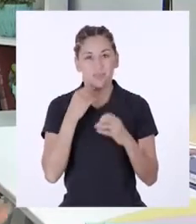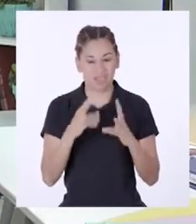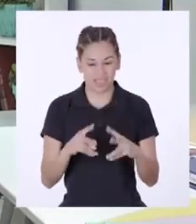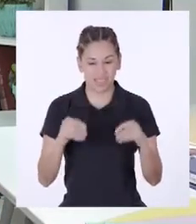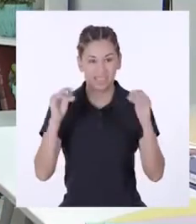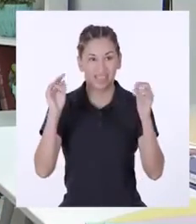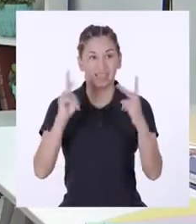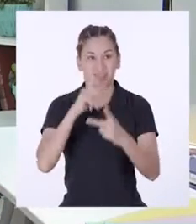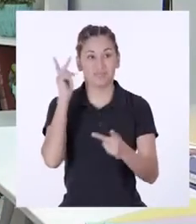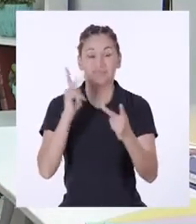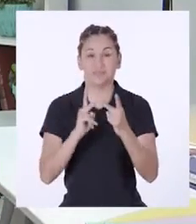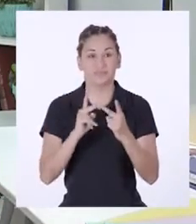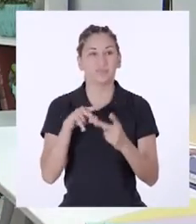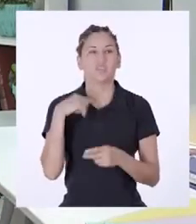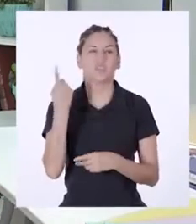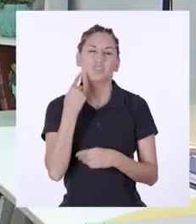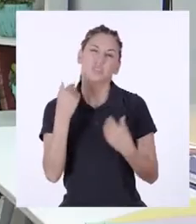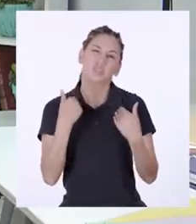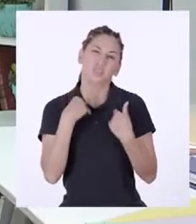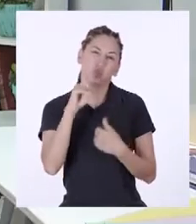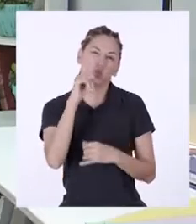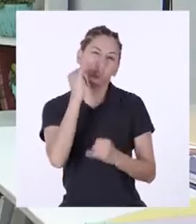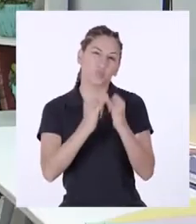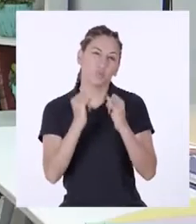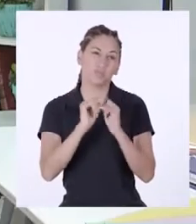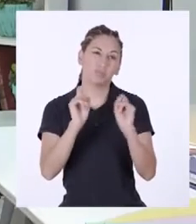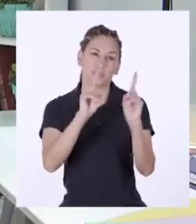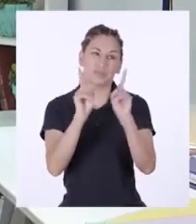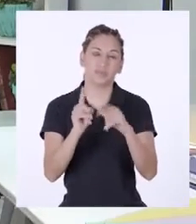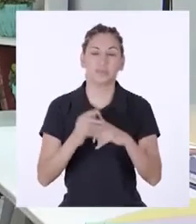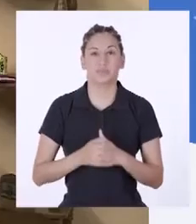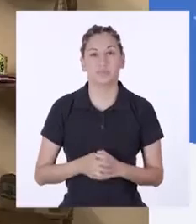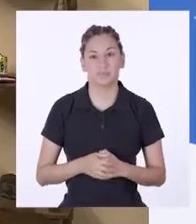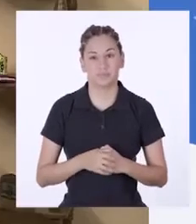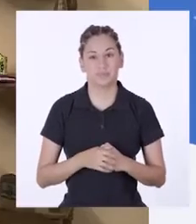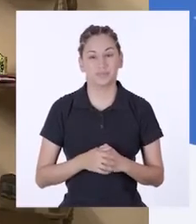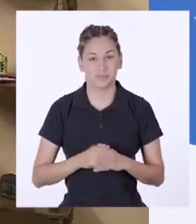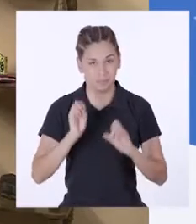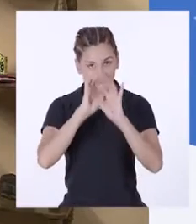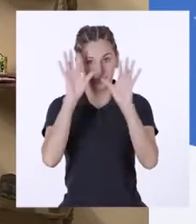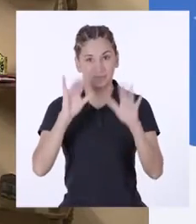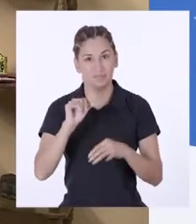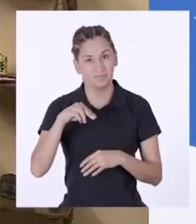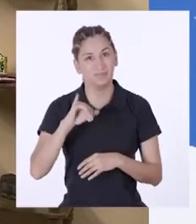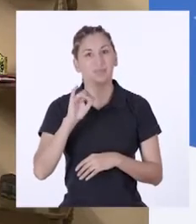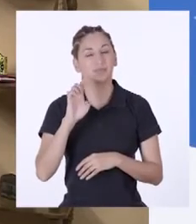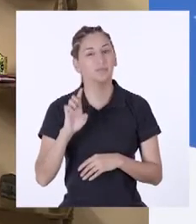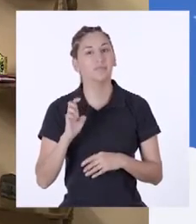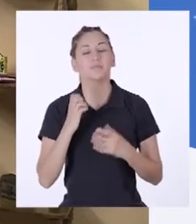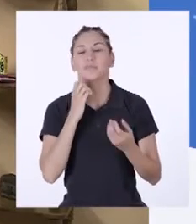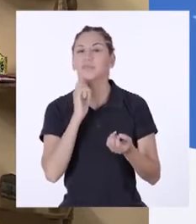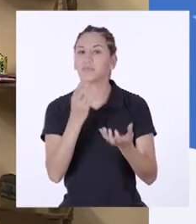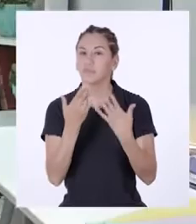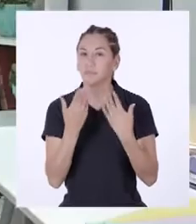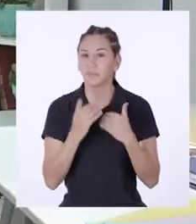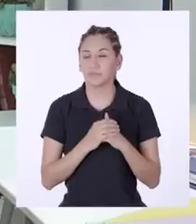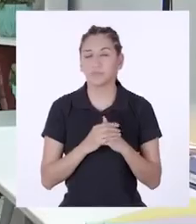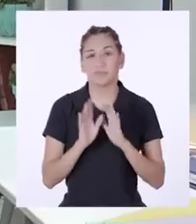de compostaje exitoso. Solo tengo una última pregunta. Claro, Yamile. Dímela.